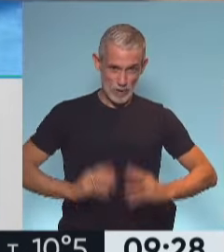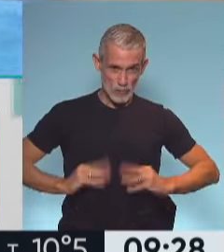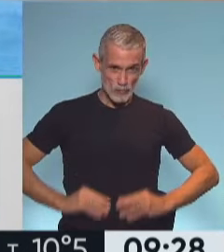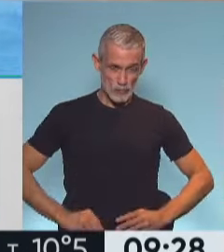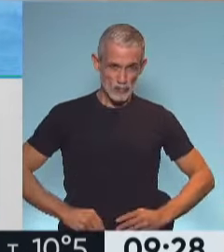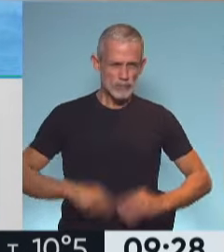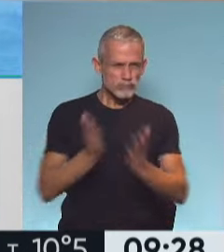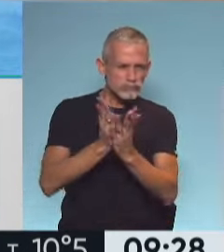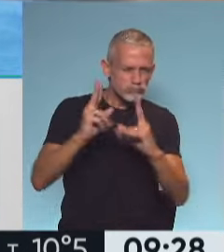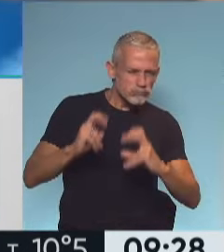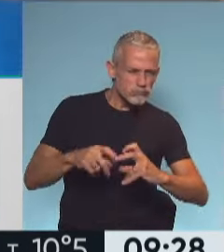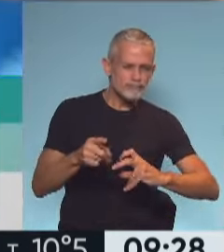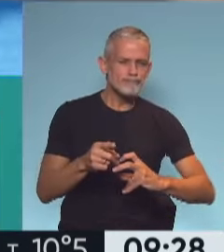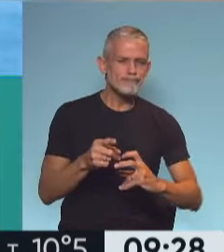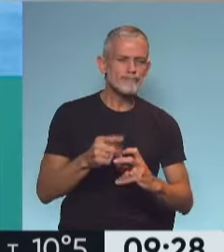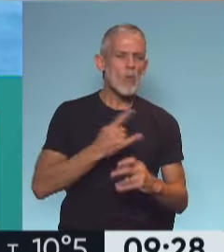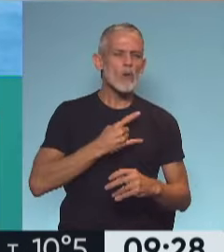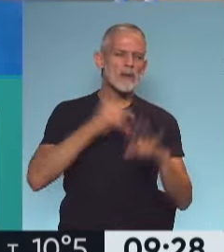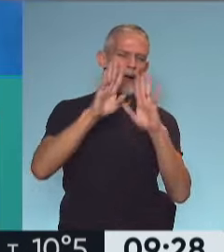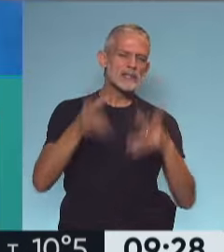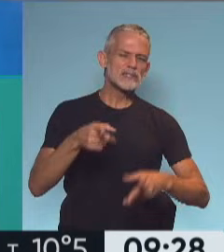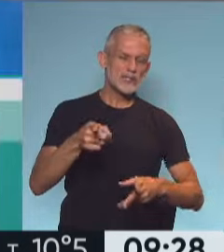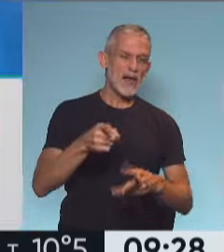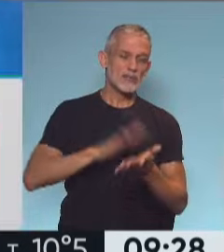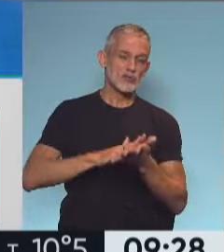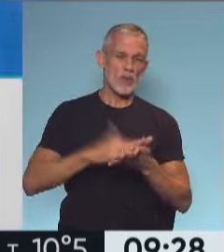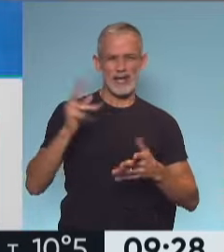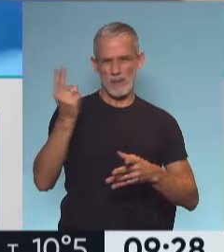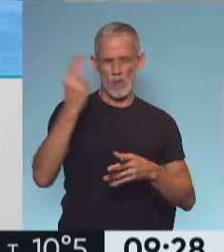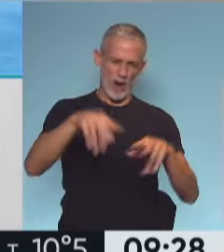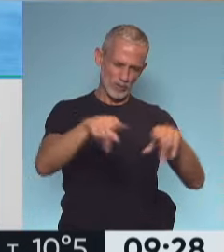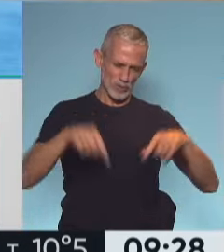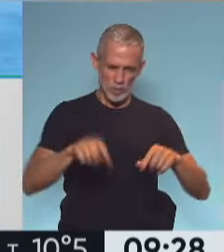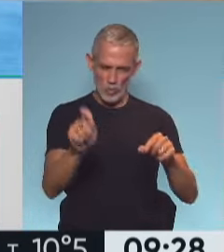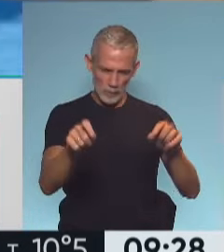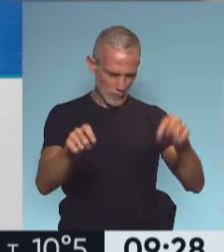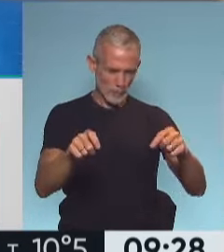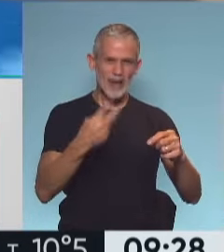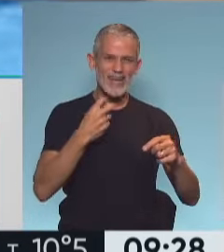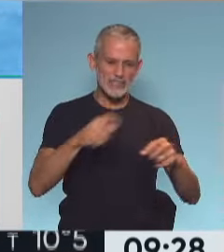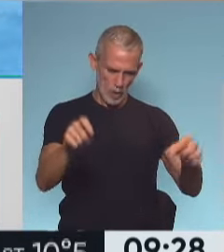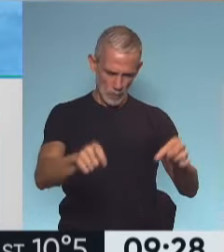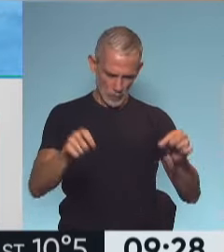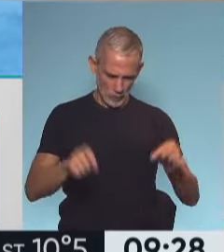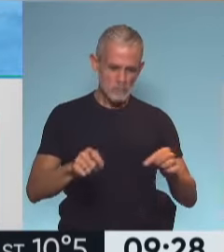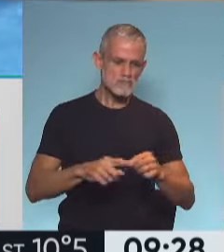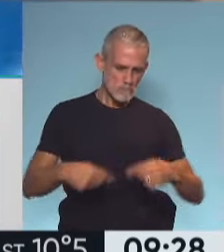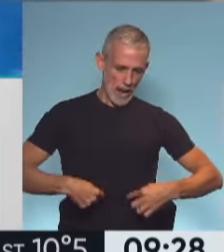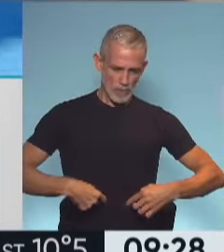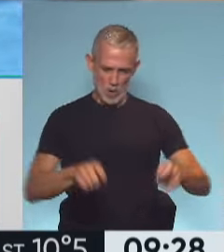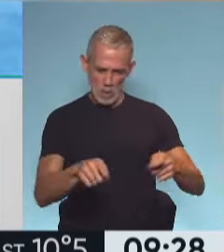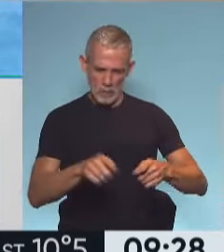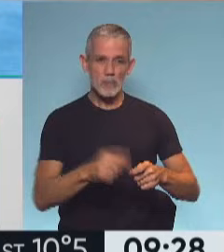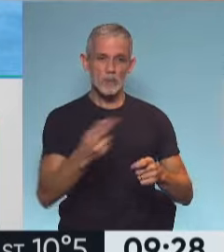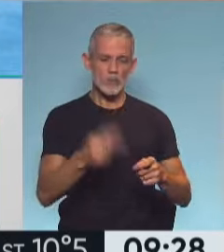el estudio anatómico que se hace en las universidades sobre cadáveres con electrodos cuando le aplicas electricidad a un cadáver en los abdominales